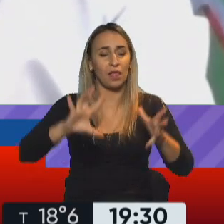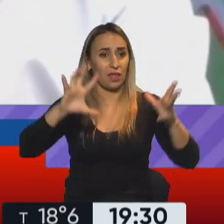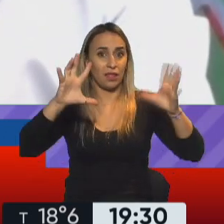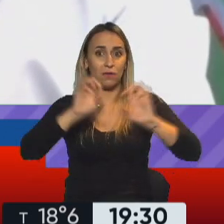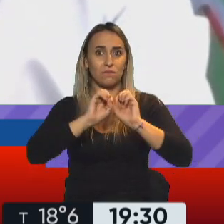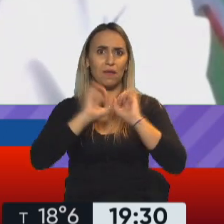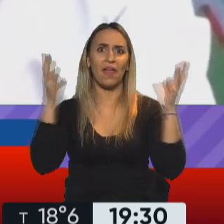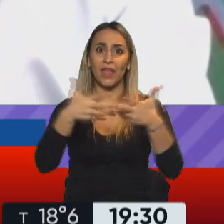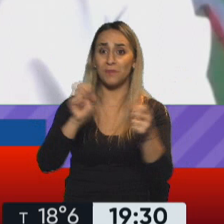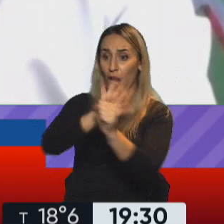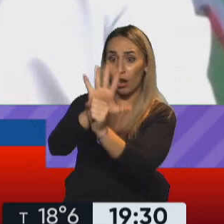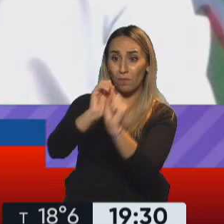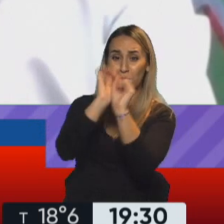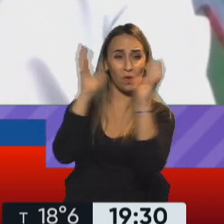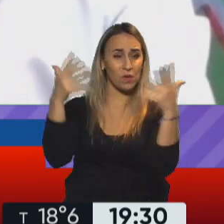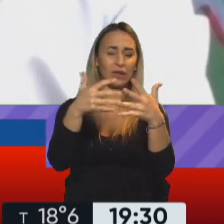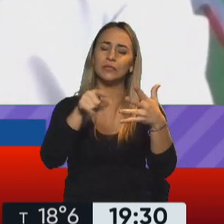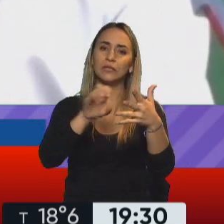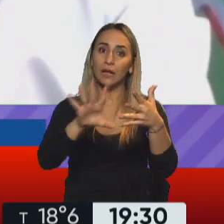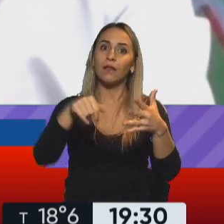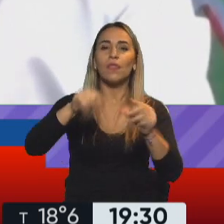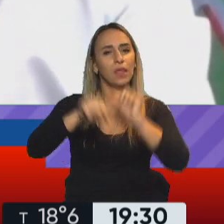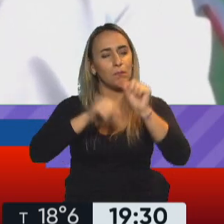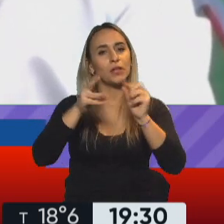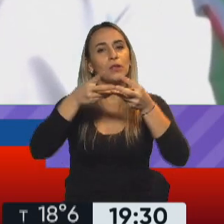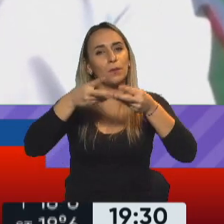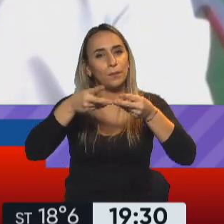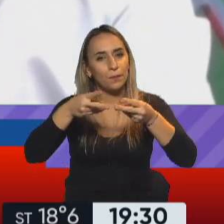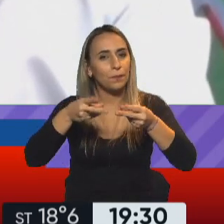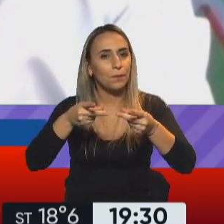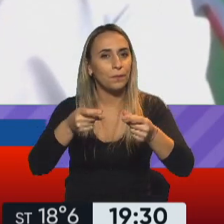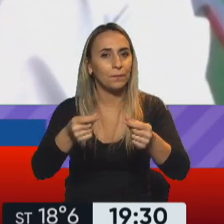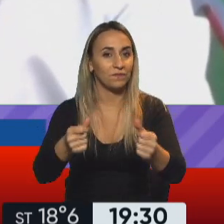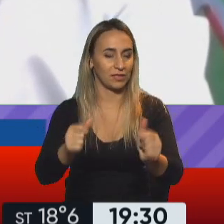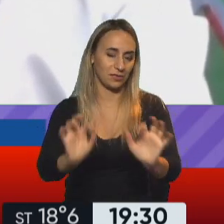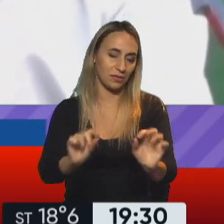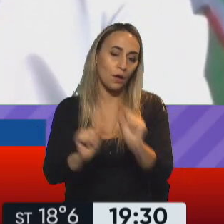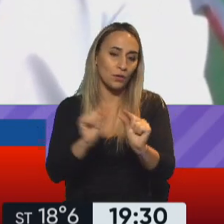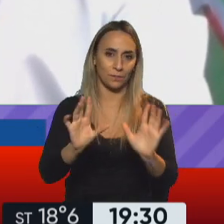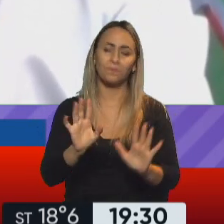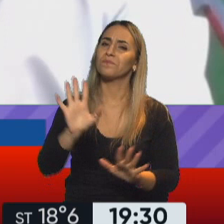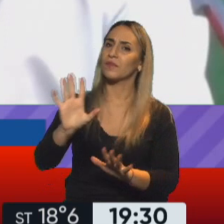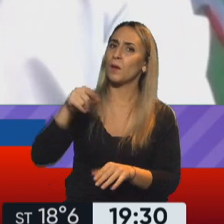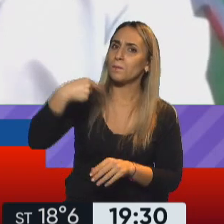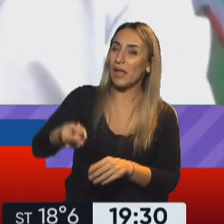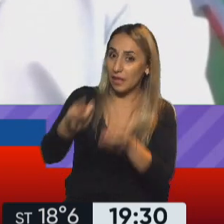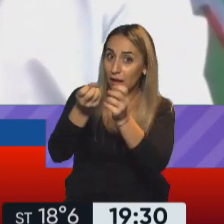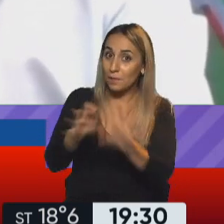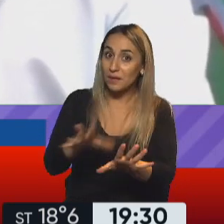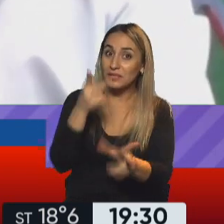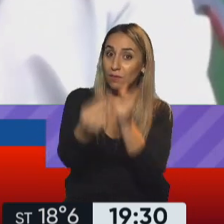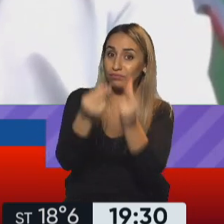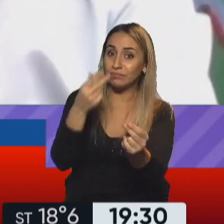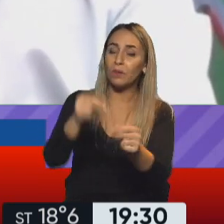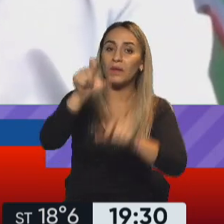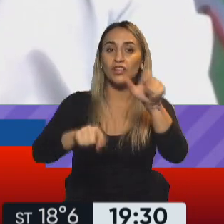pandemia de coronavirus. La última de mi parte, Bianco, la provincia anunció que a partir de mañana, corríjame, se empieza a vacunar mayores de 70.